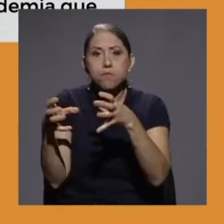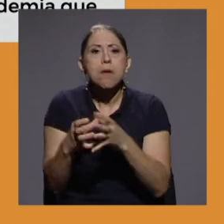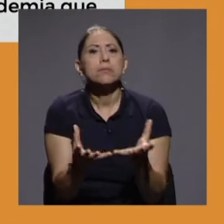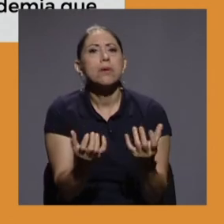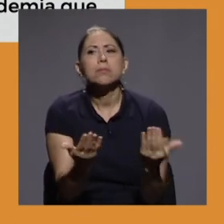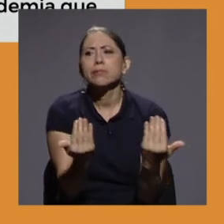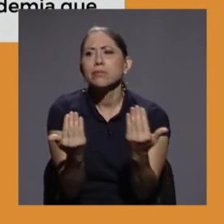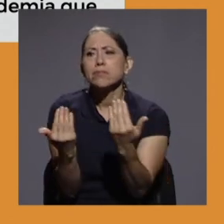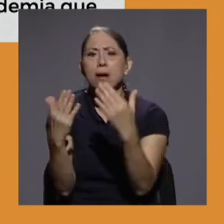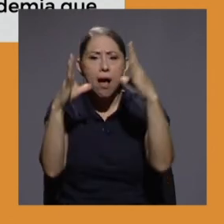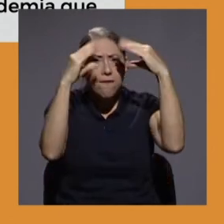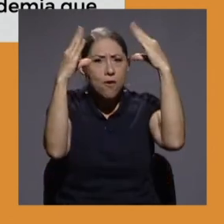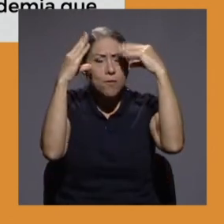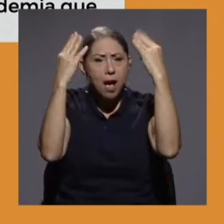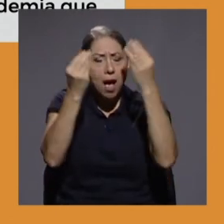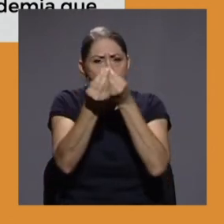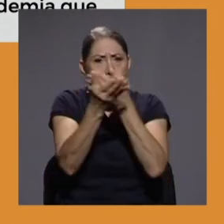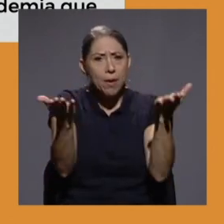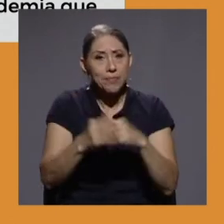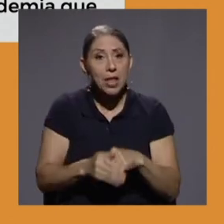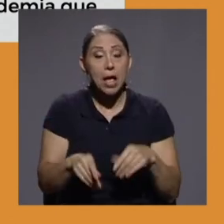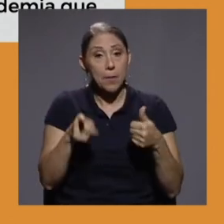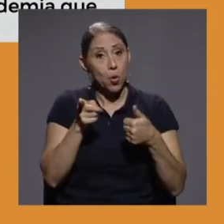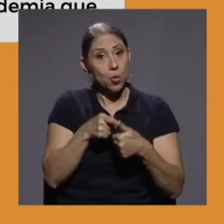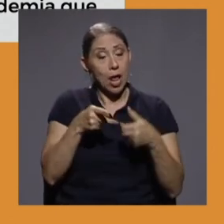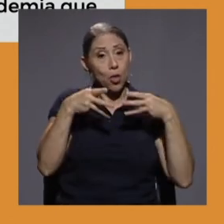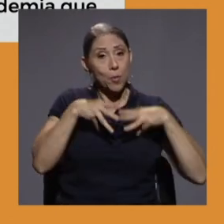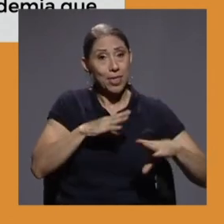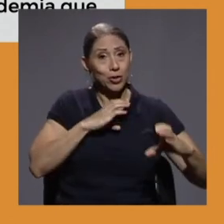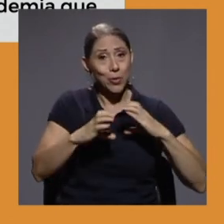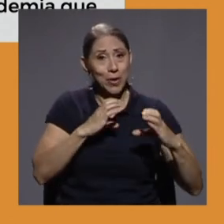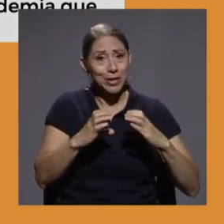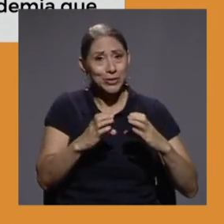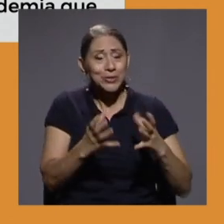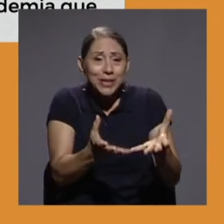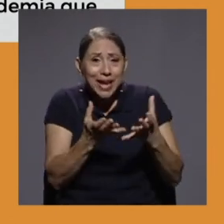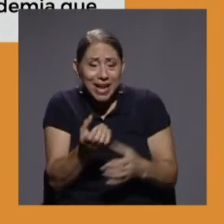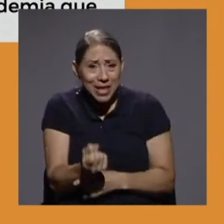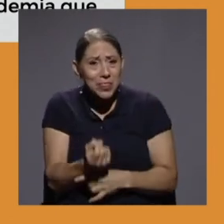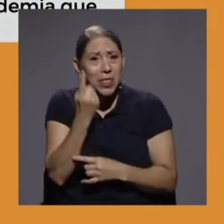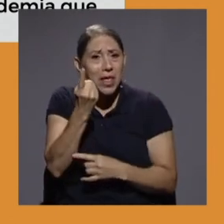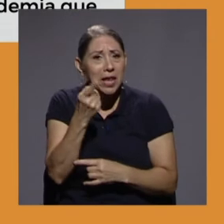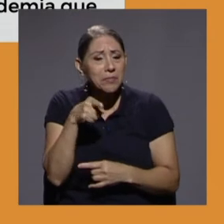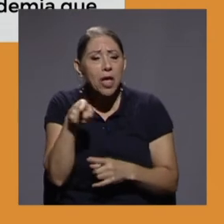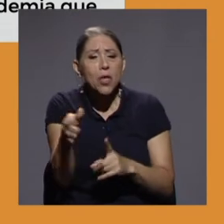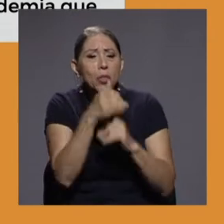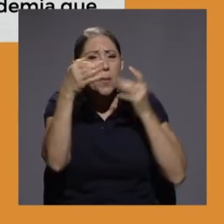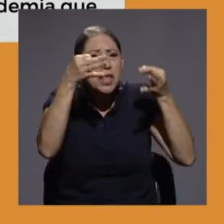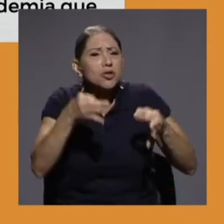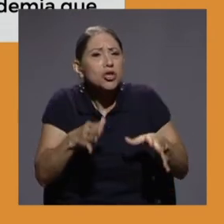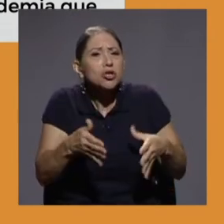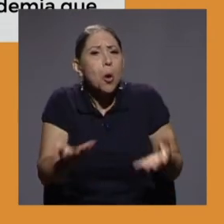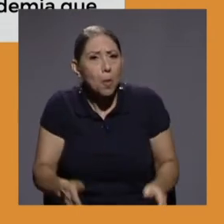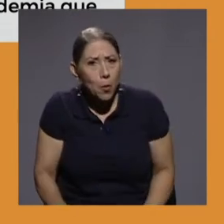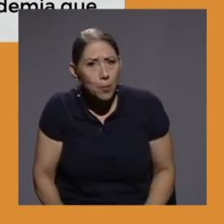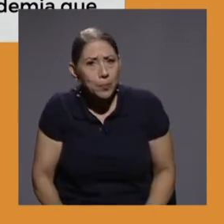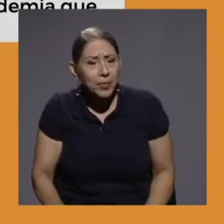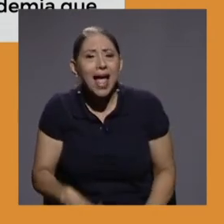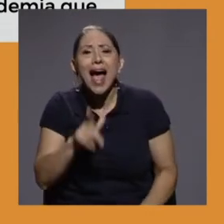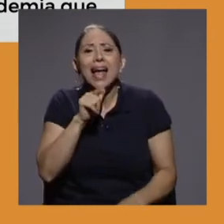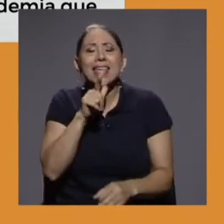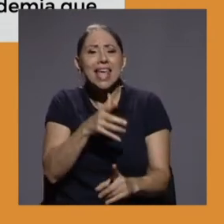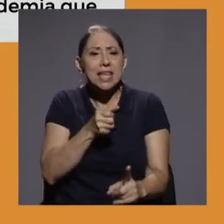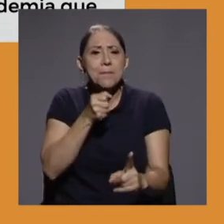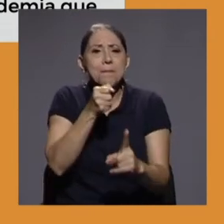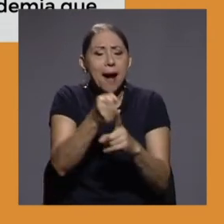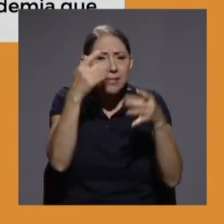y datos. Estaba por un lado los medios de comunicación, que querían entender cómo se estaban tomando las decisiones y a quiénes estaban impactando